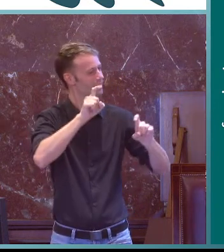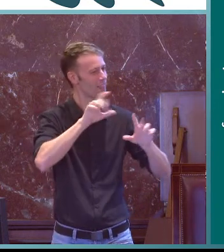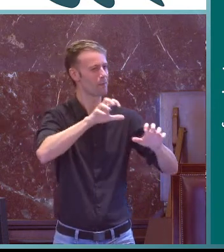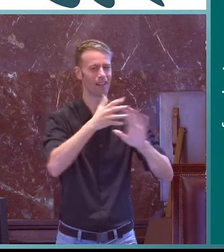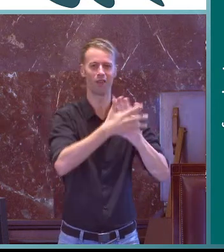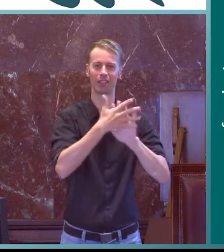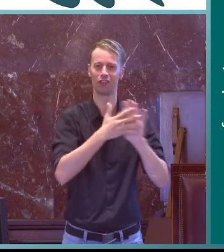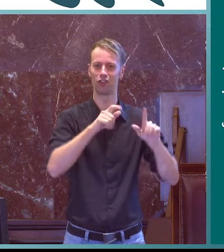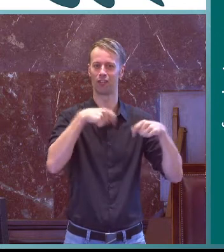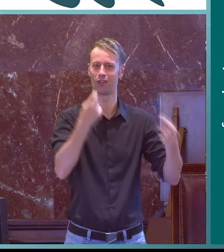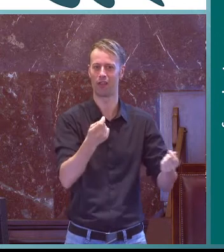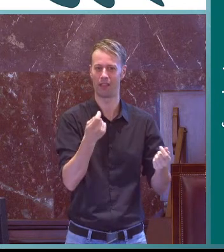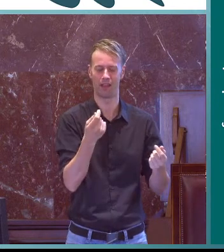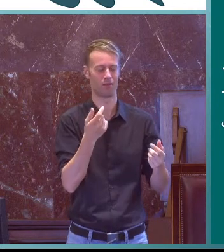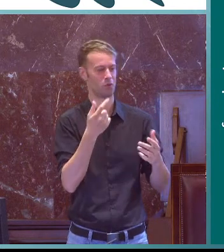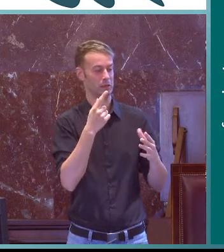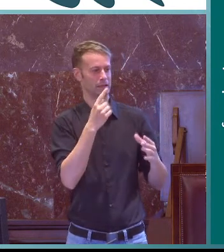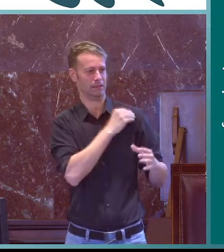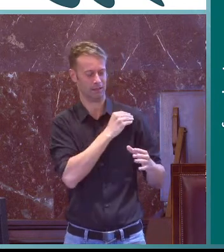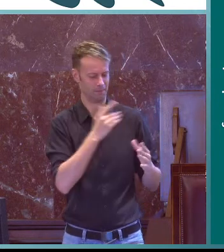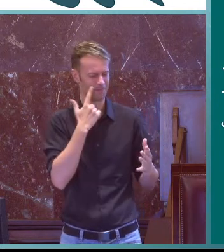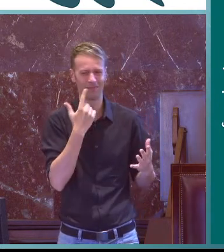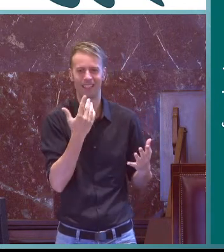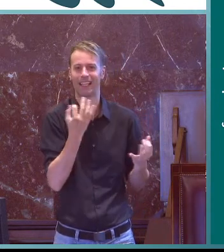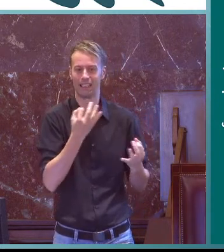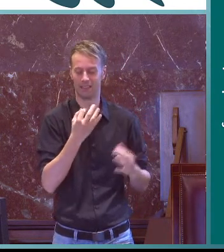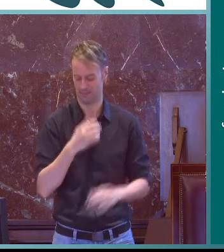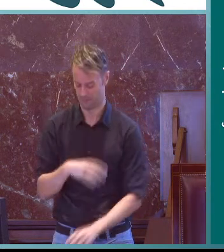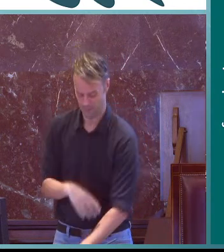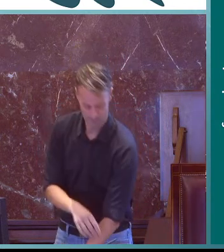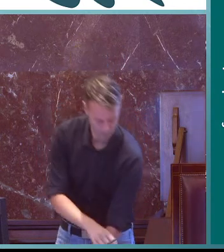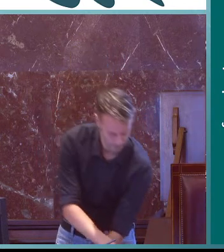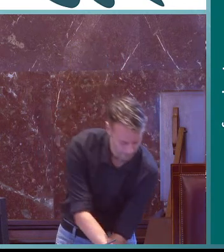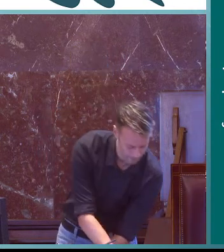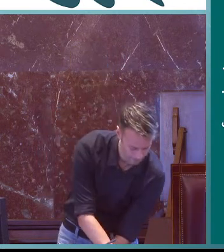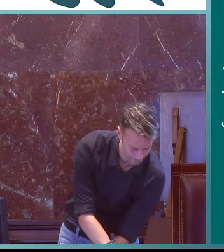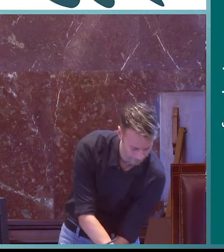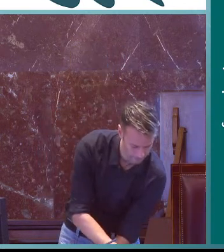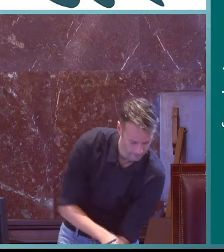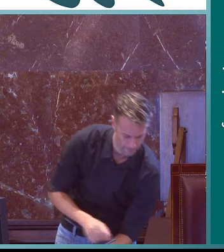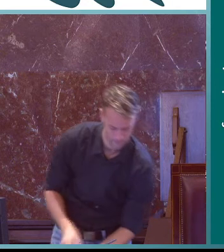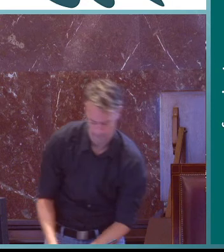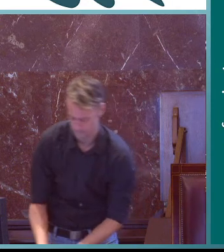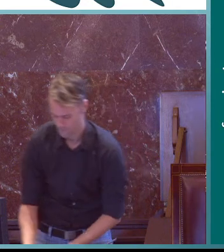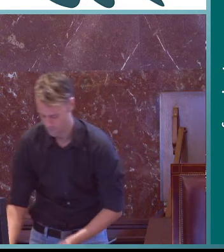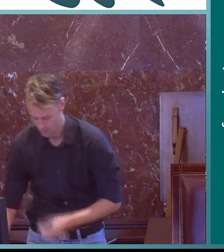Puede que me digáis, en la enseñanza y aprendizaje de la lengua de signos con la naturaleza no encuentro yo mucho el significado.